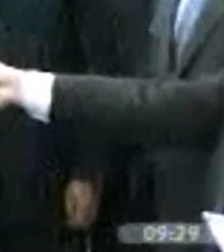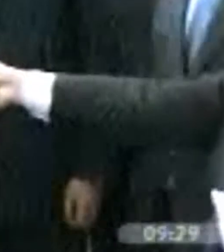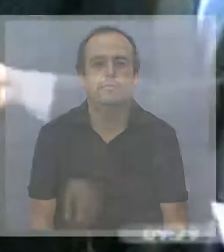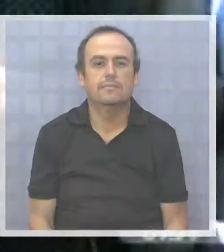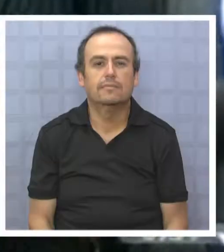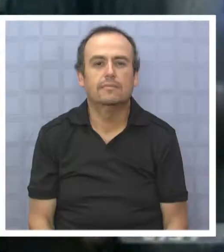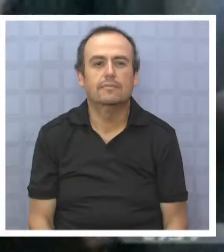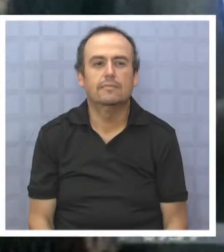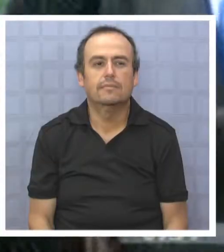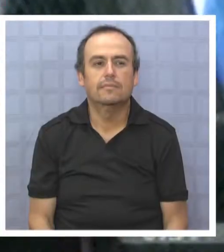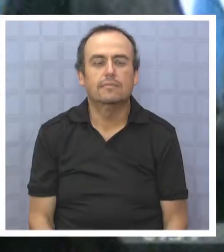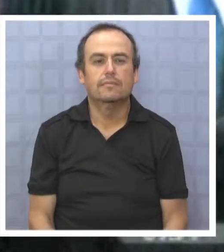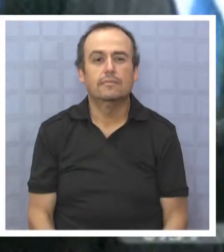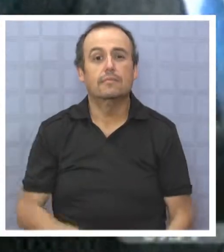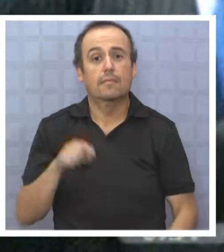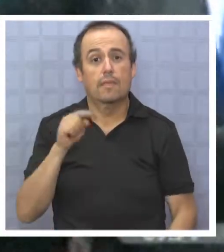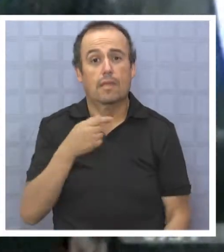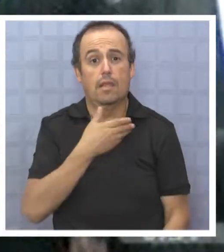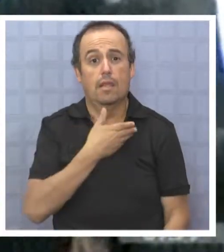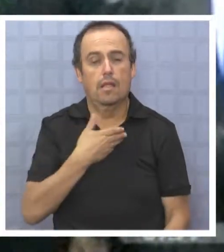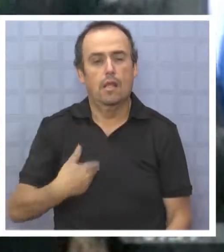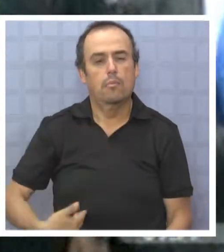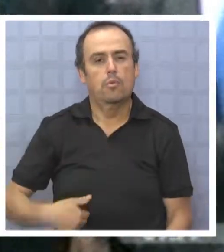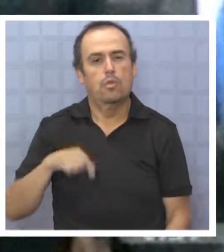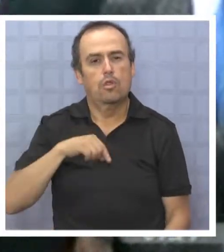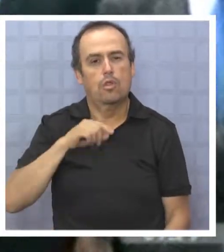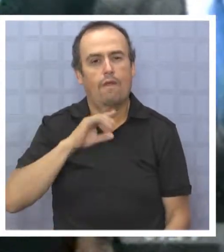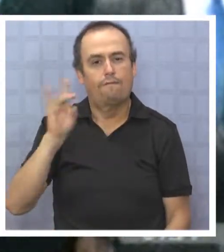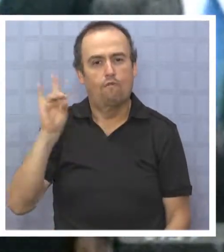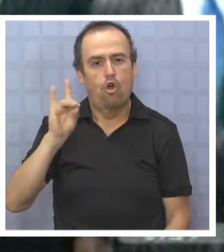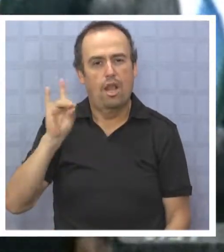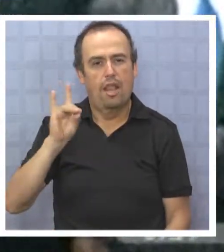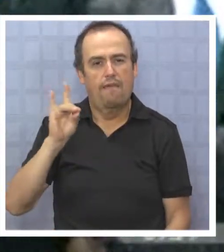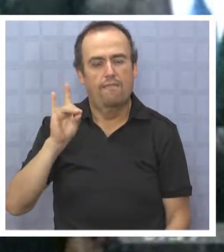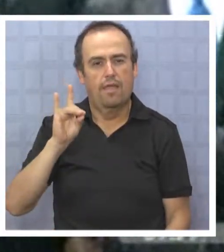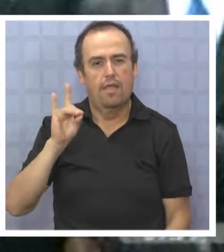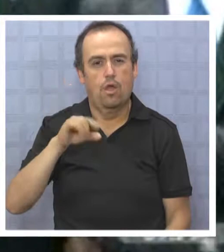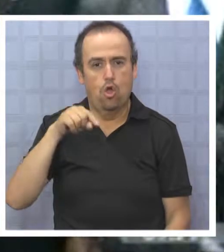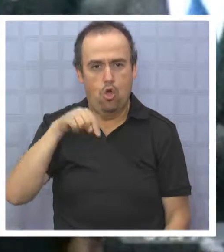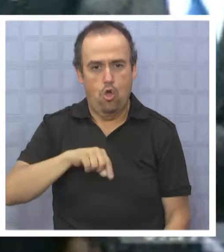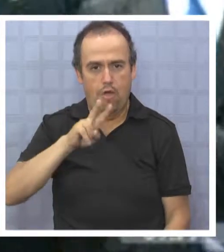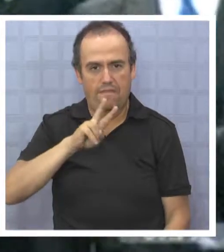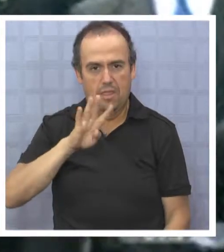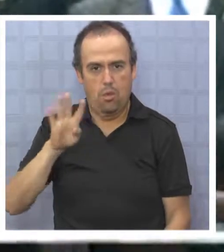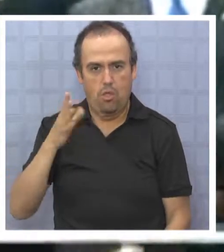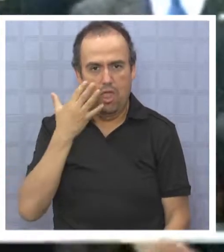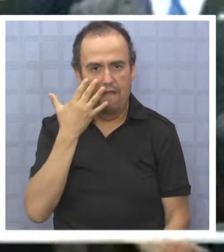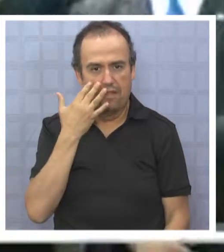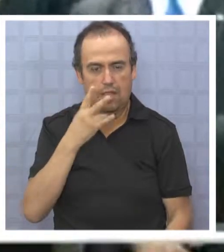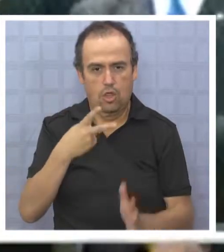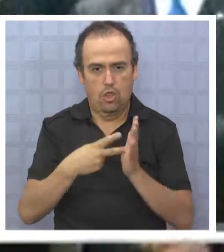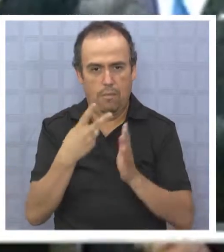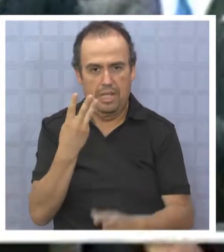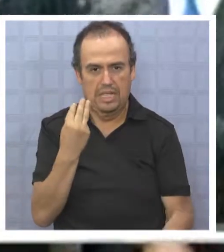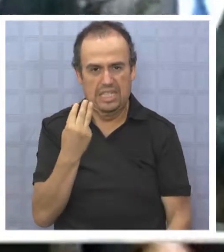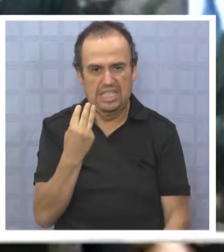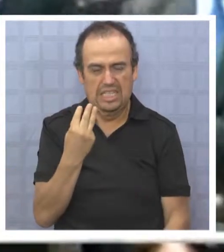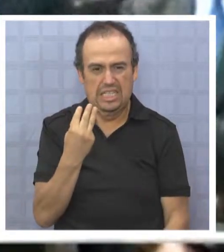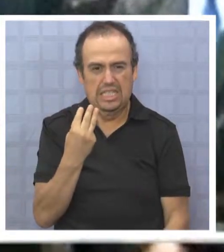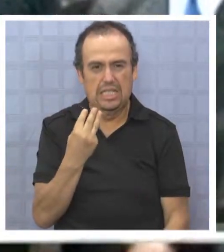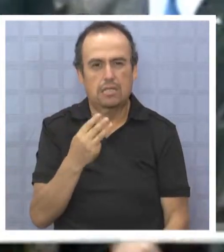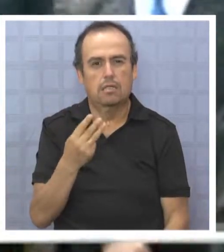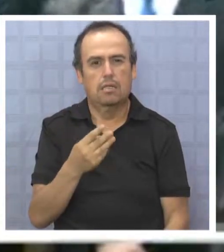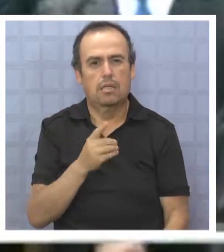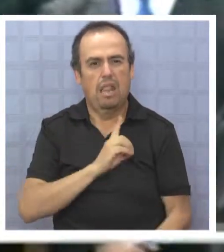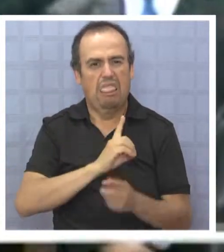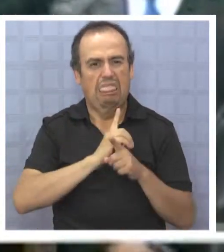El Estado Plurinacional de Bolivia, hoy, 24 de abril de 2013, demanda ante